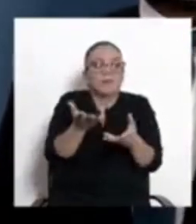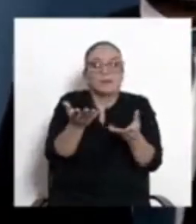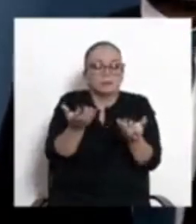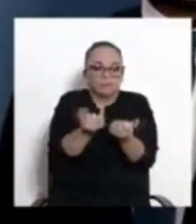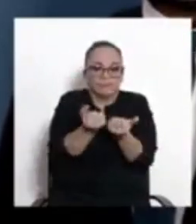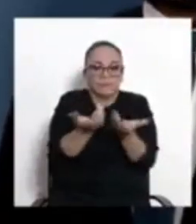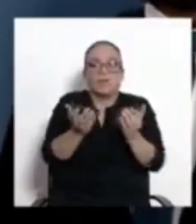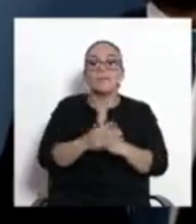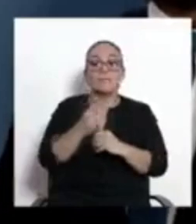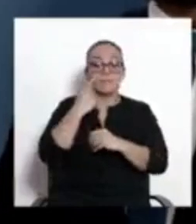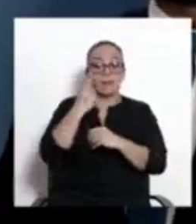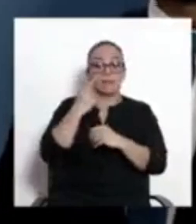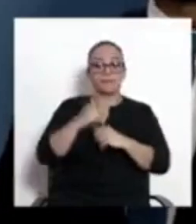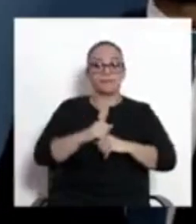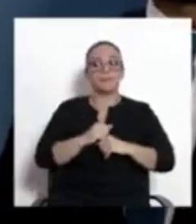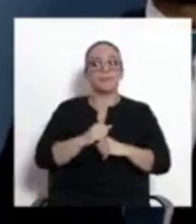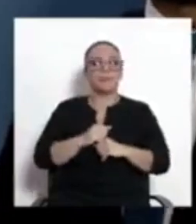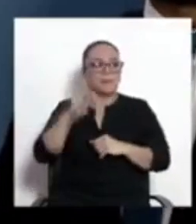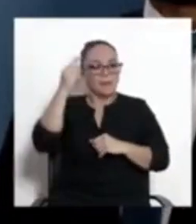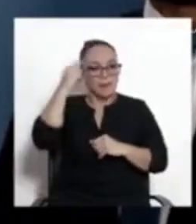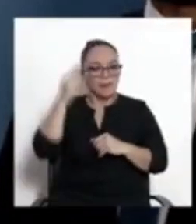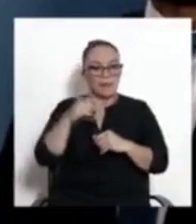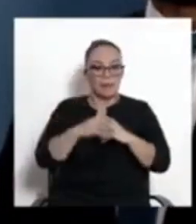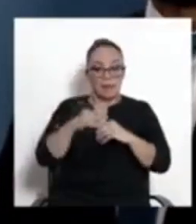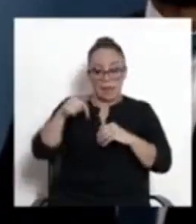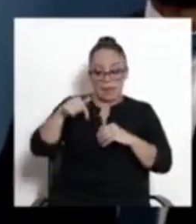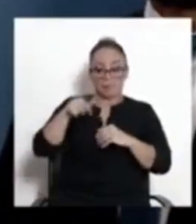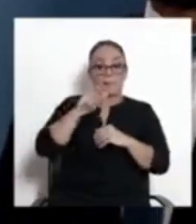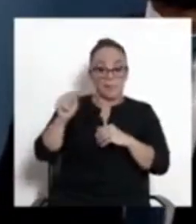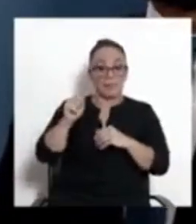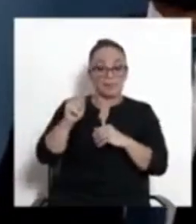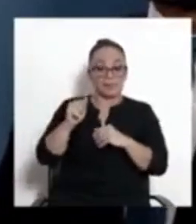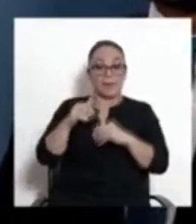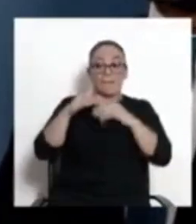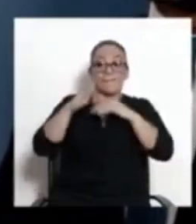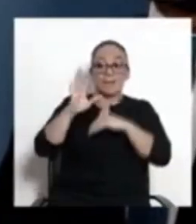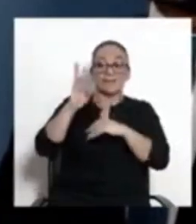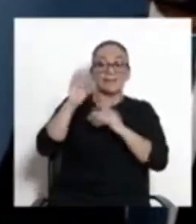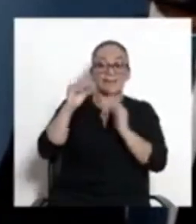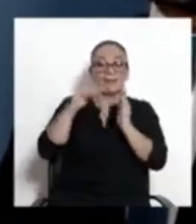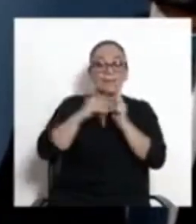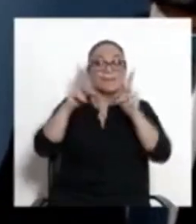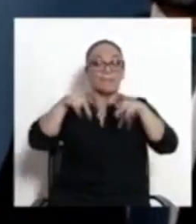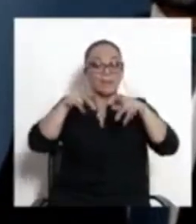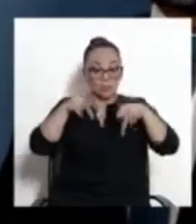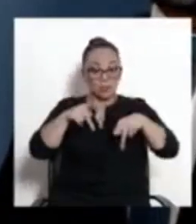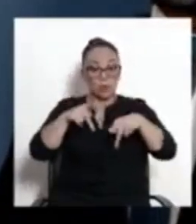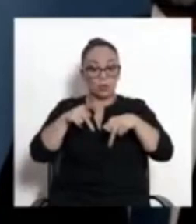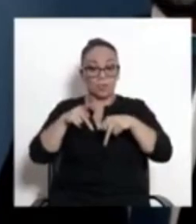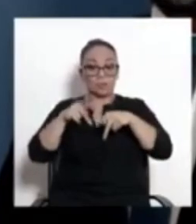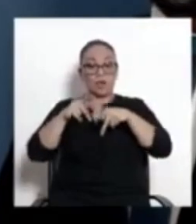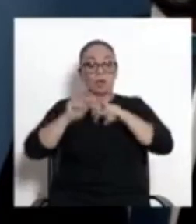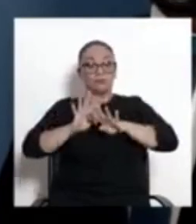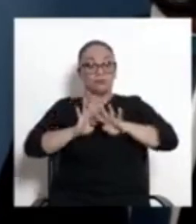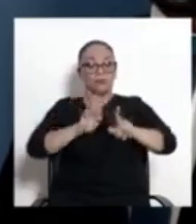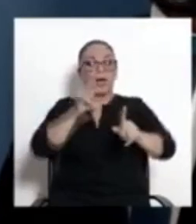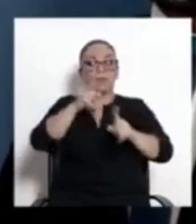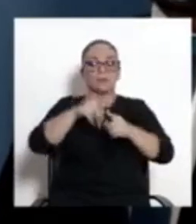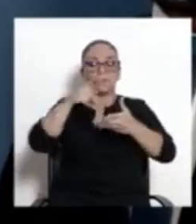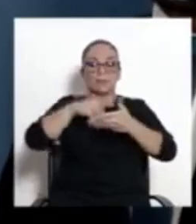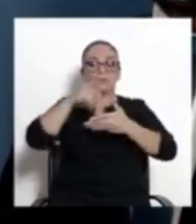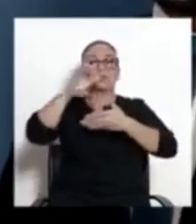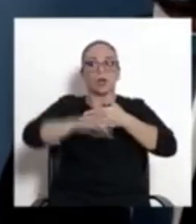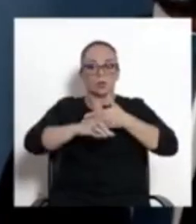hablando que en lo que va de septiembre, más de 60 mil personas han cruzado por Paso Canoas. Y en Paso Canoas